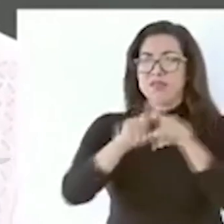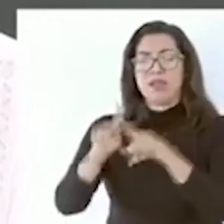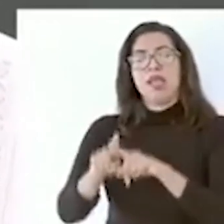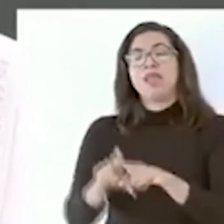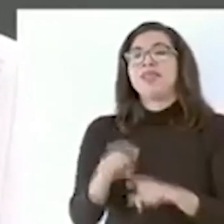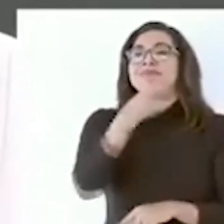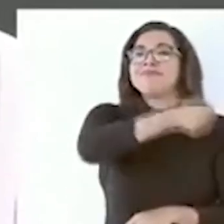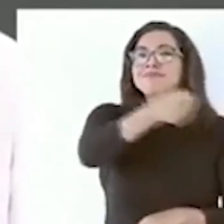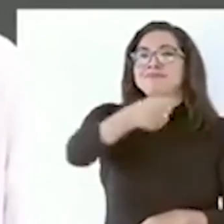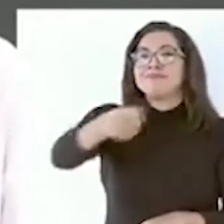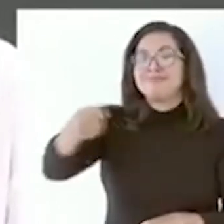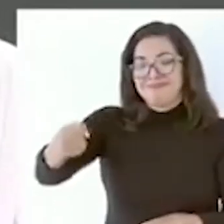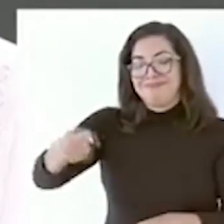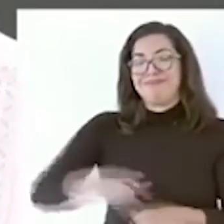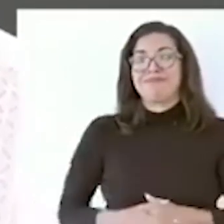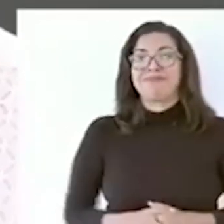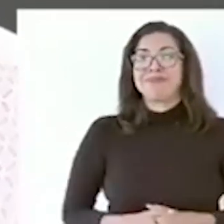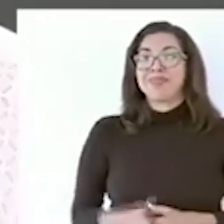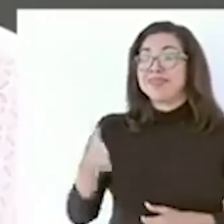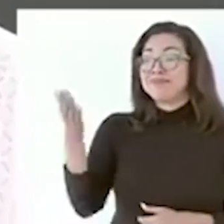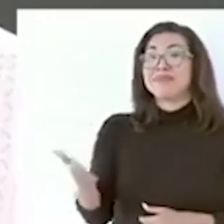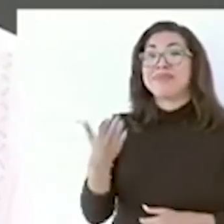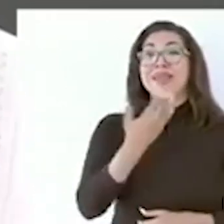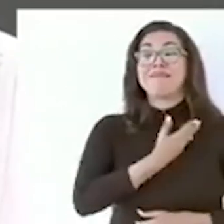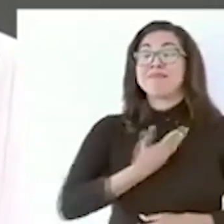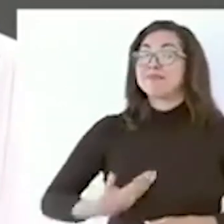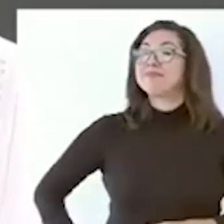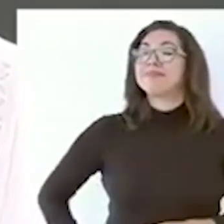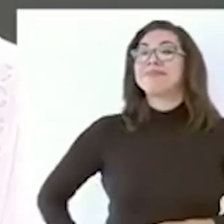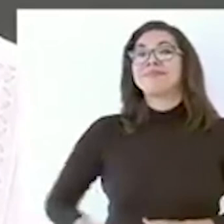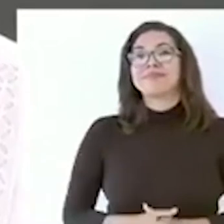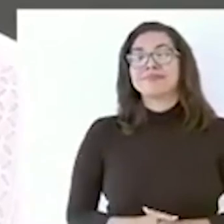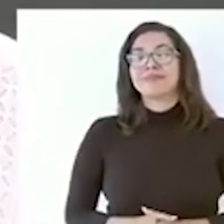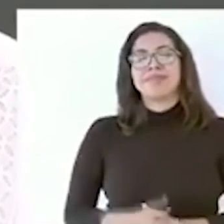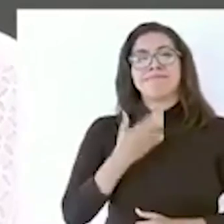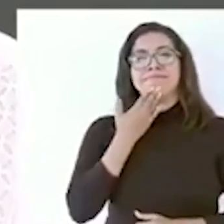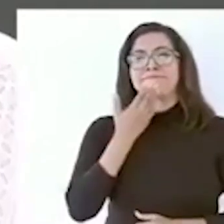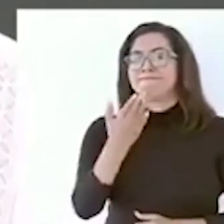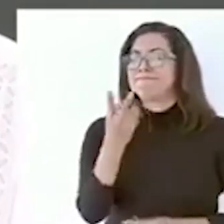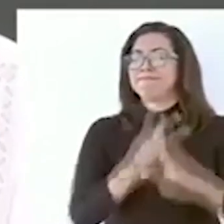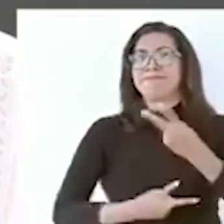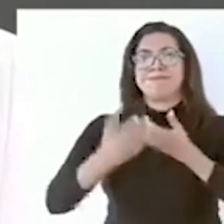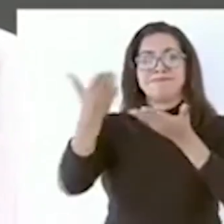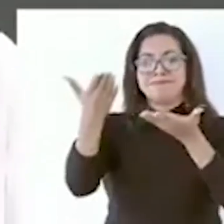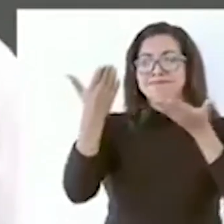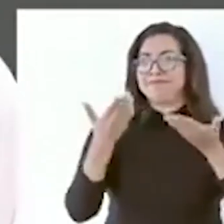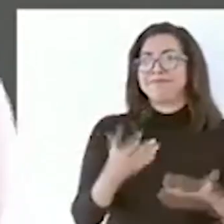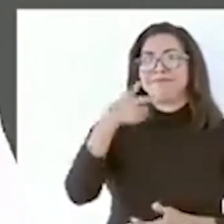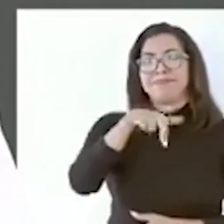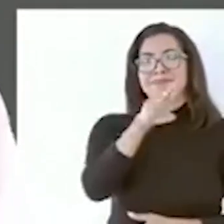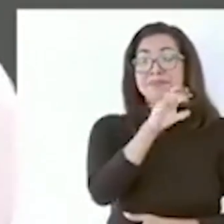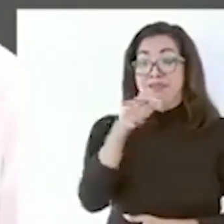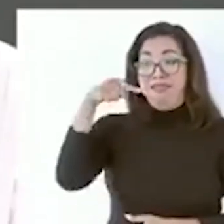Buenas tardes, señor presidente, como siempre, le damos la más cordial de las bienvenidas a Quintana Roo, su